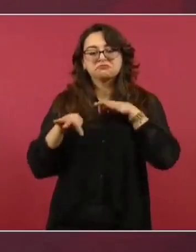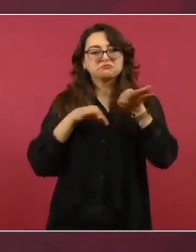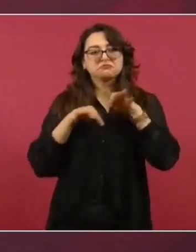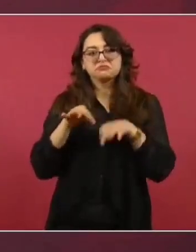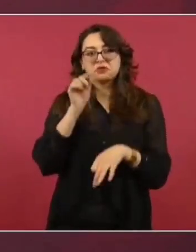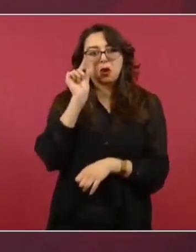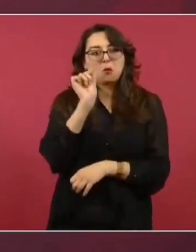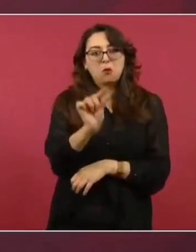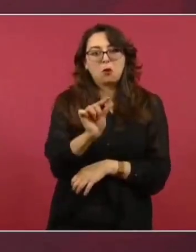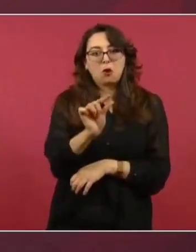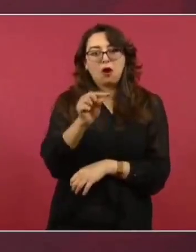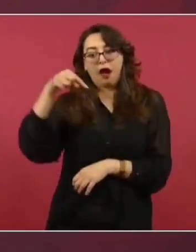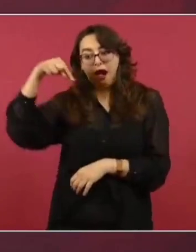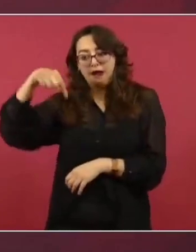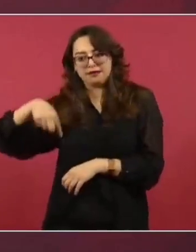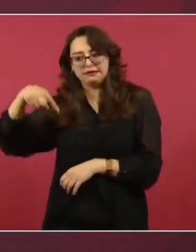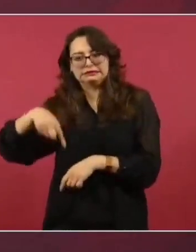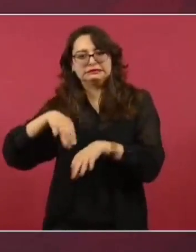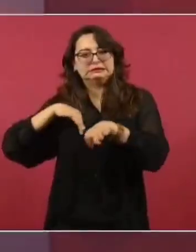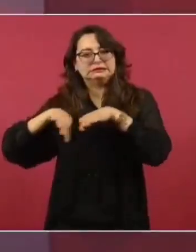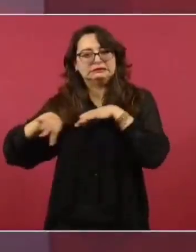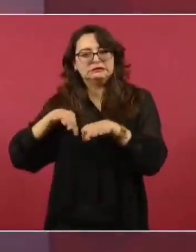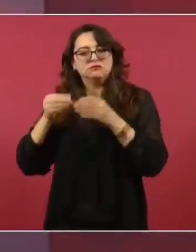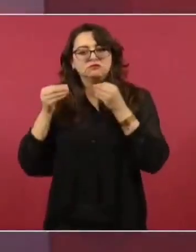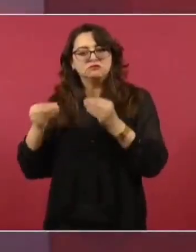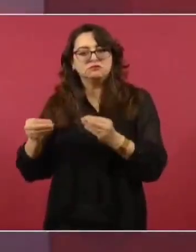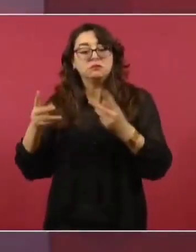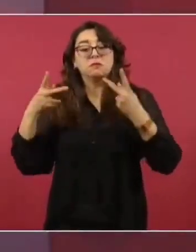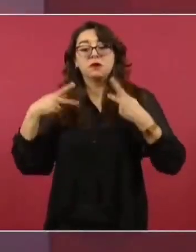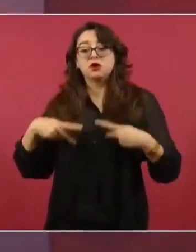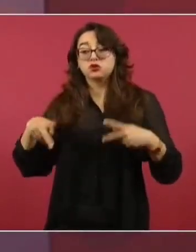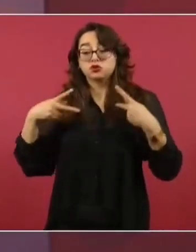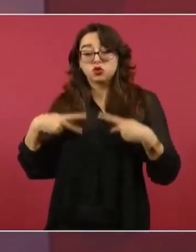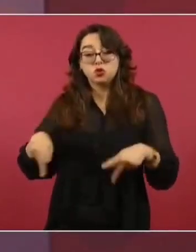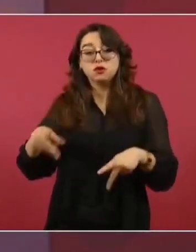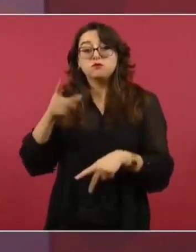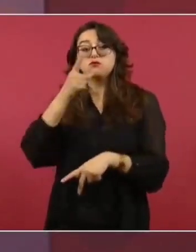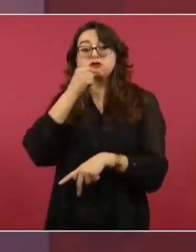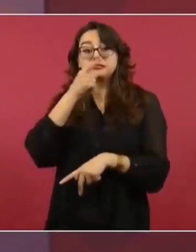de diferentes instituciones y de ciudadanas y ciudadanos.